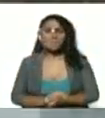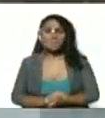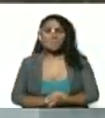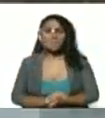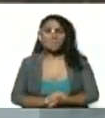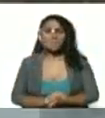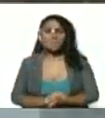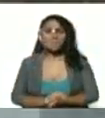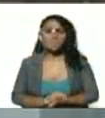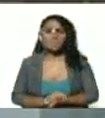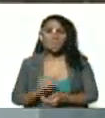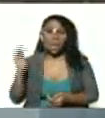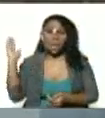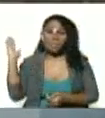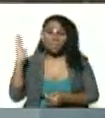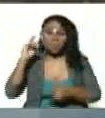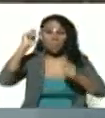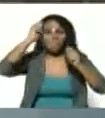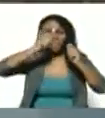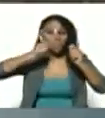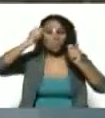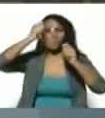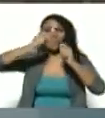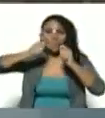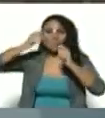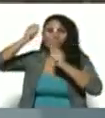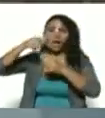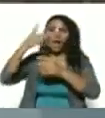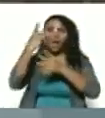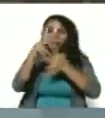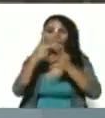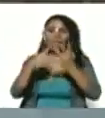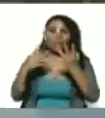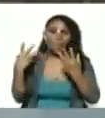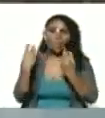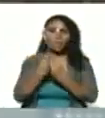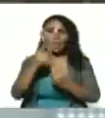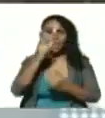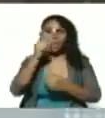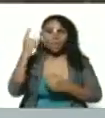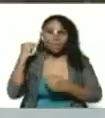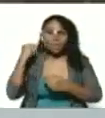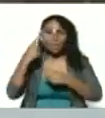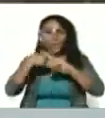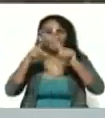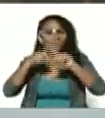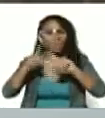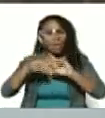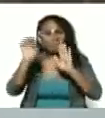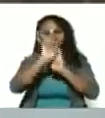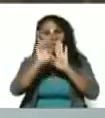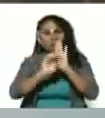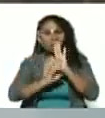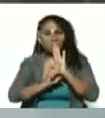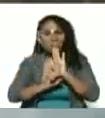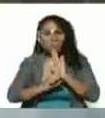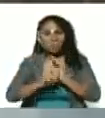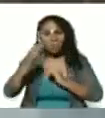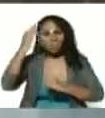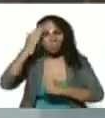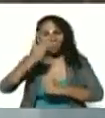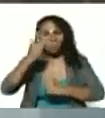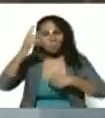han venido grabando a varios compañeros compañeras de las distintas etapas del comandante Hugo Chávez